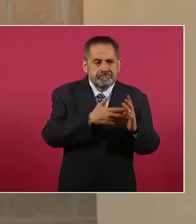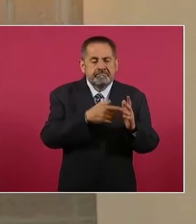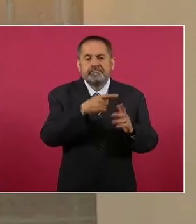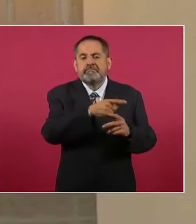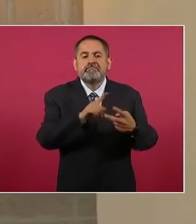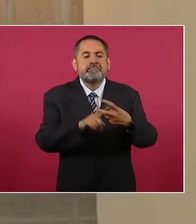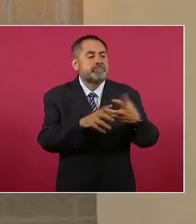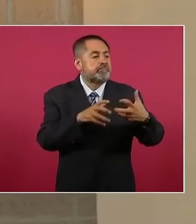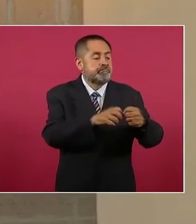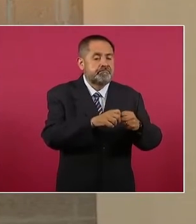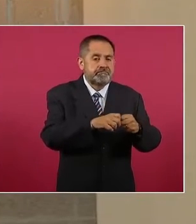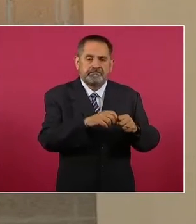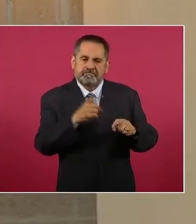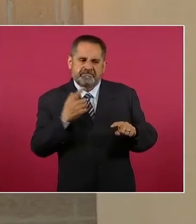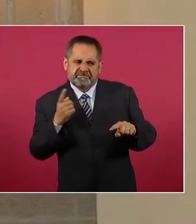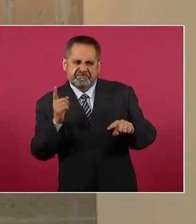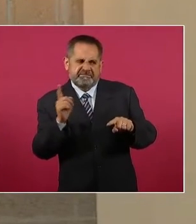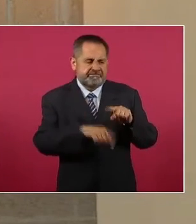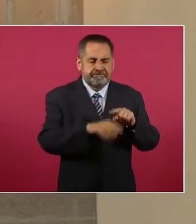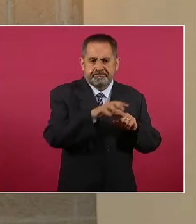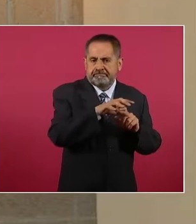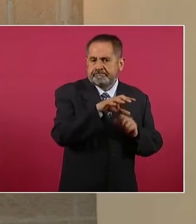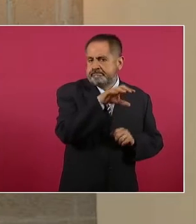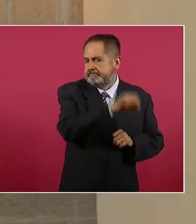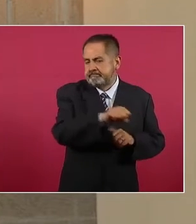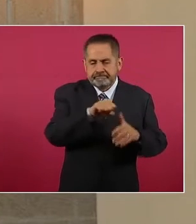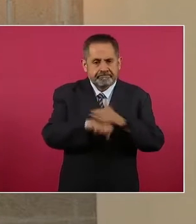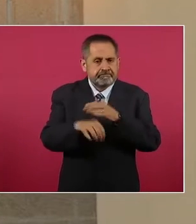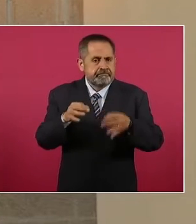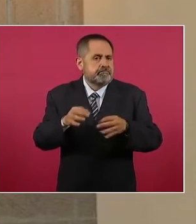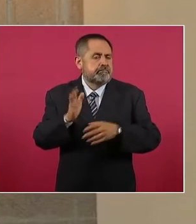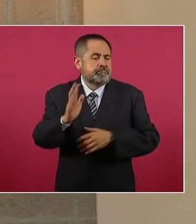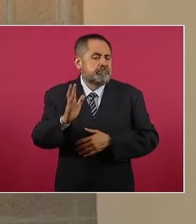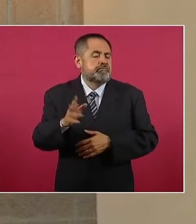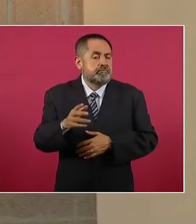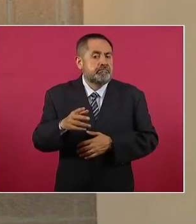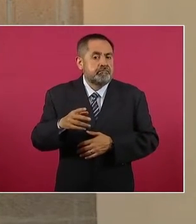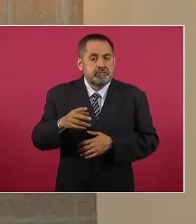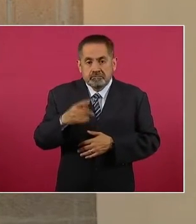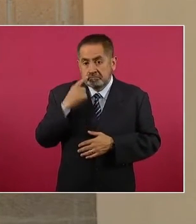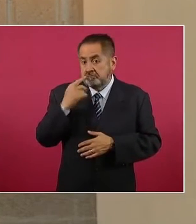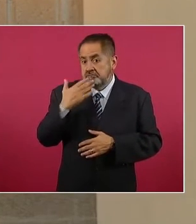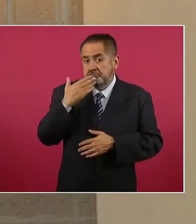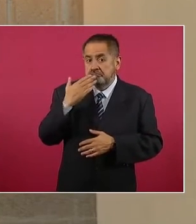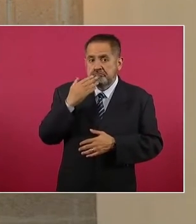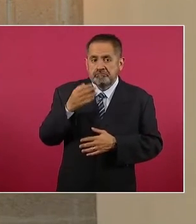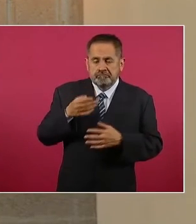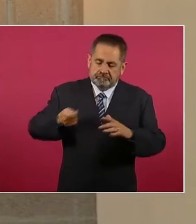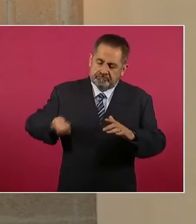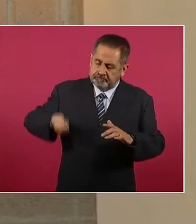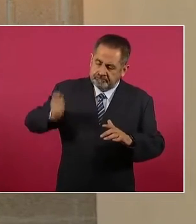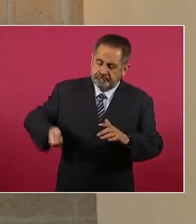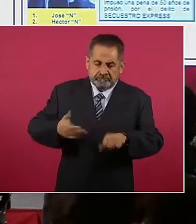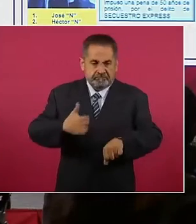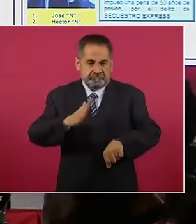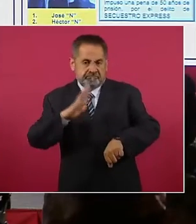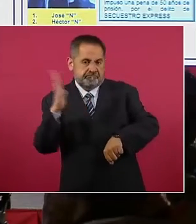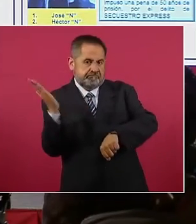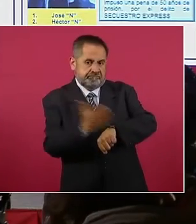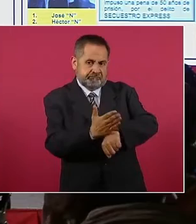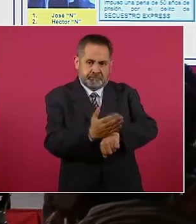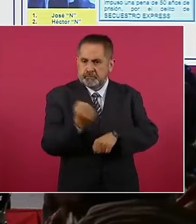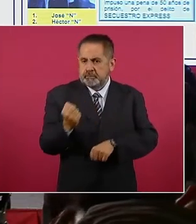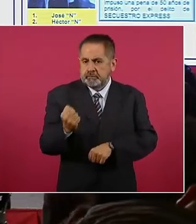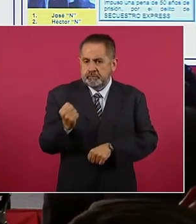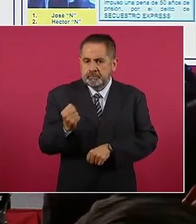y abatimiento de la incidencia criminal, ha sido muy importante las sentencias condenatorias para